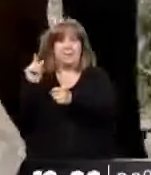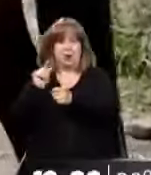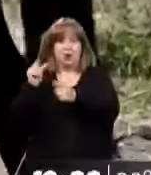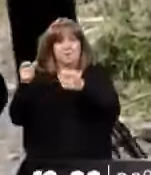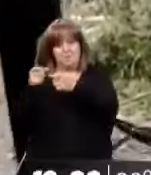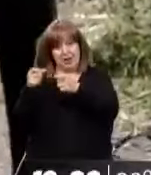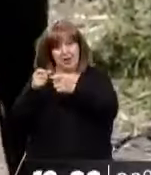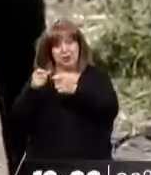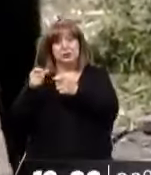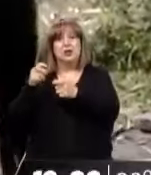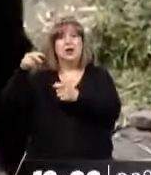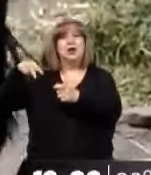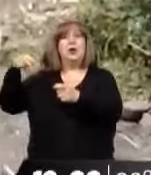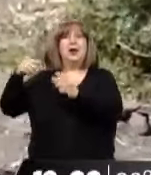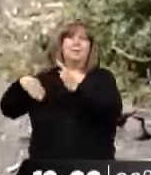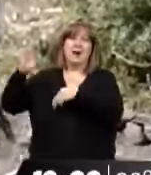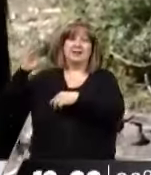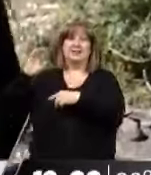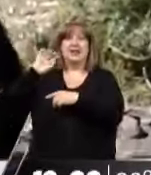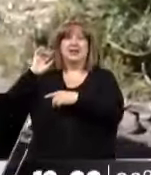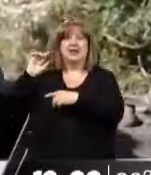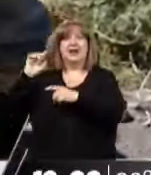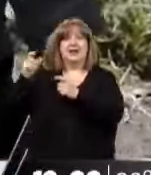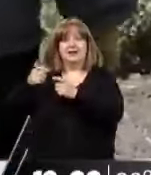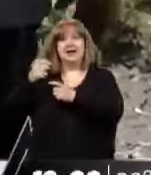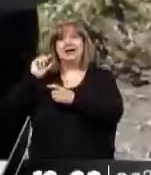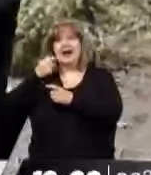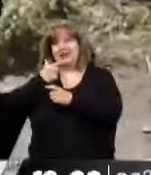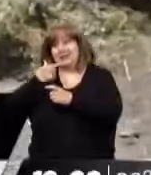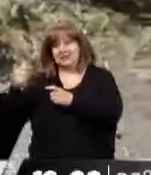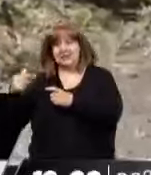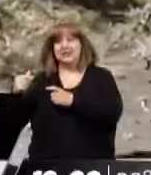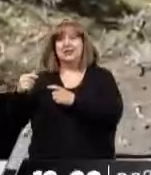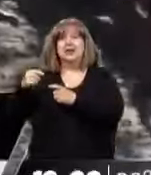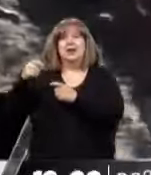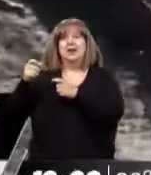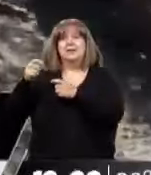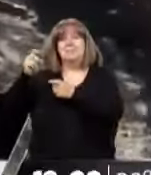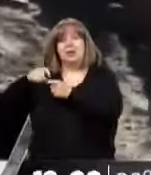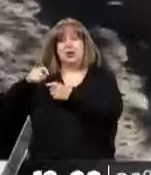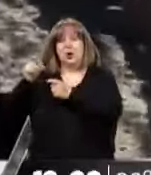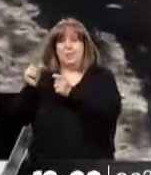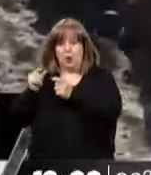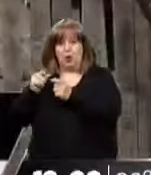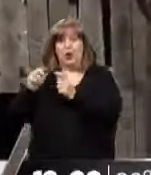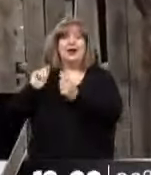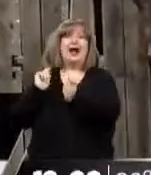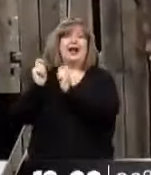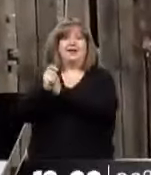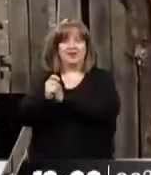En este sentido, no importa donde esté ubicado. El tema es que, bueno, hay derechos petroleros, hay recursos energéticos